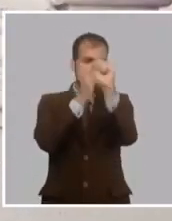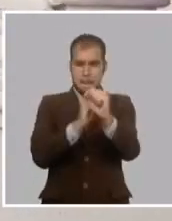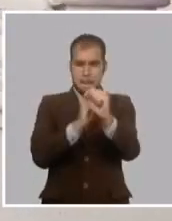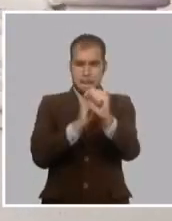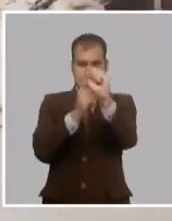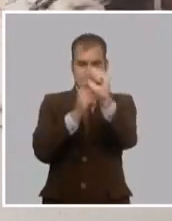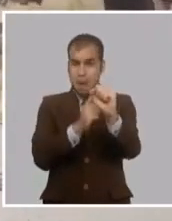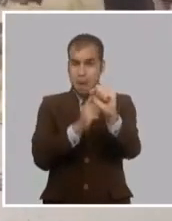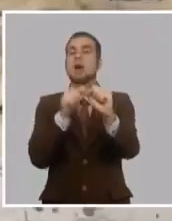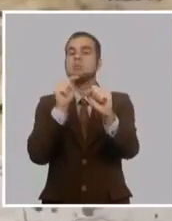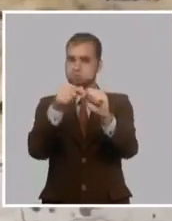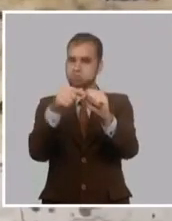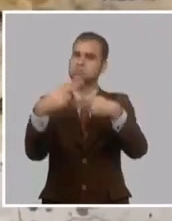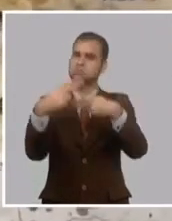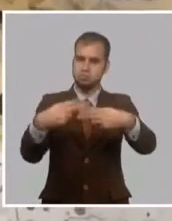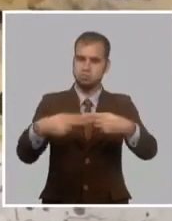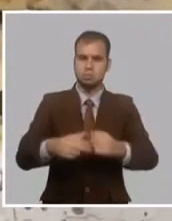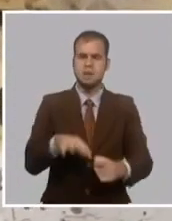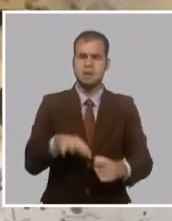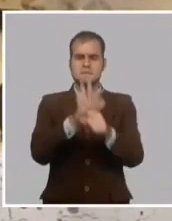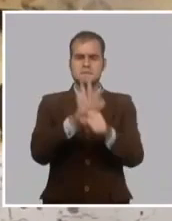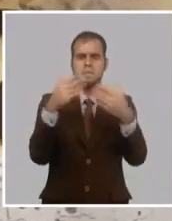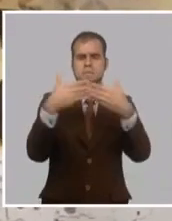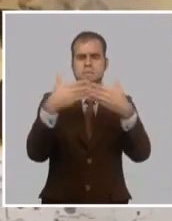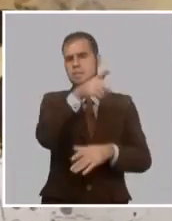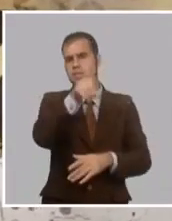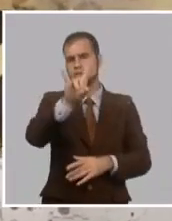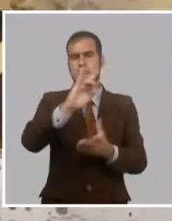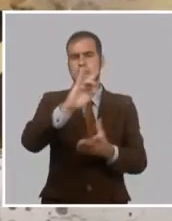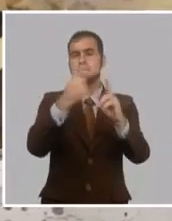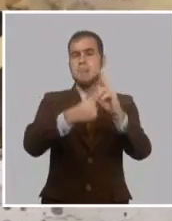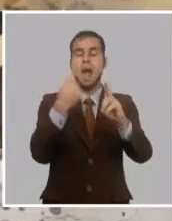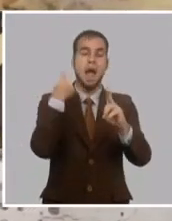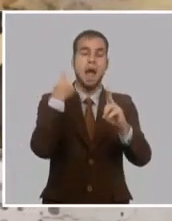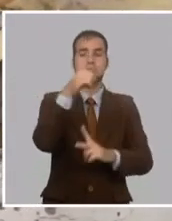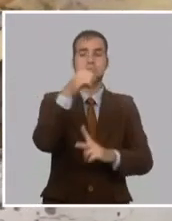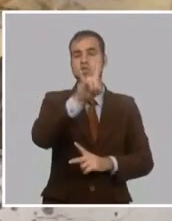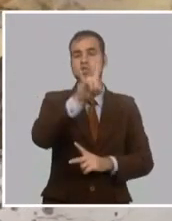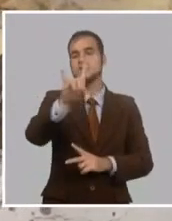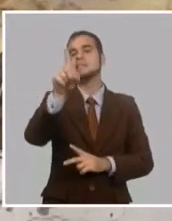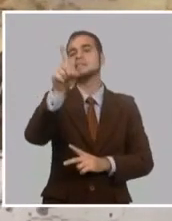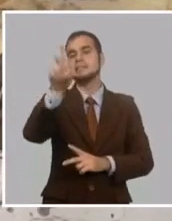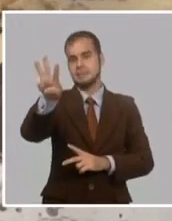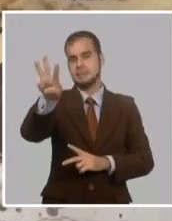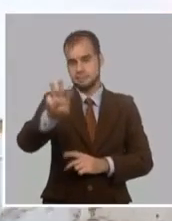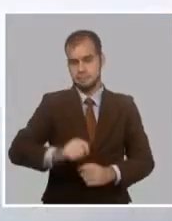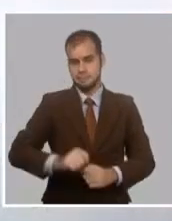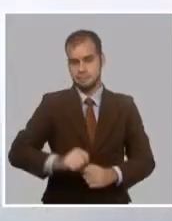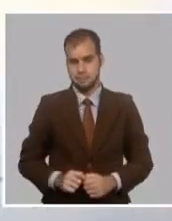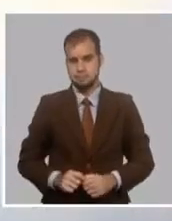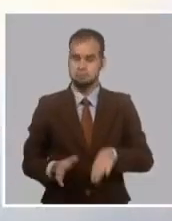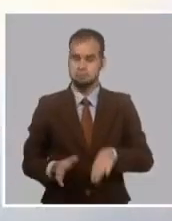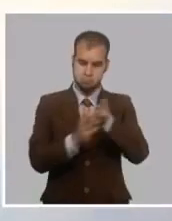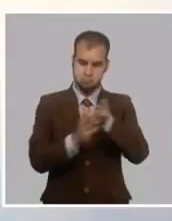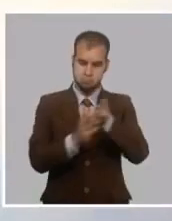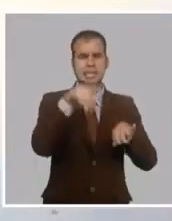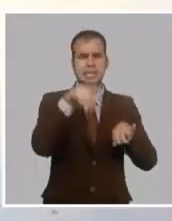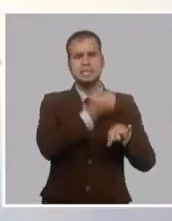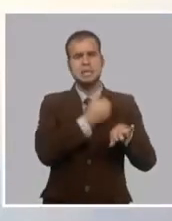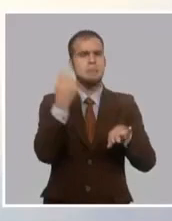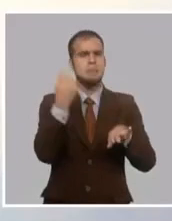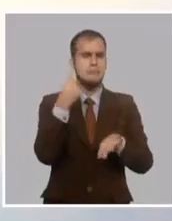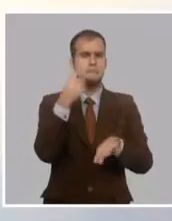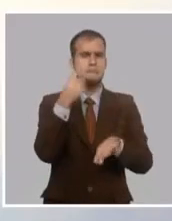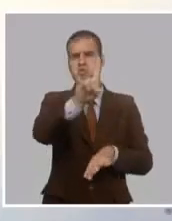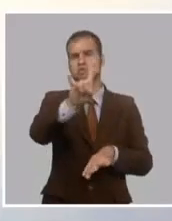Luisi esculpiera, y que fue inaugurado el 19 de mayo de 1913. En diciembre de 1943,